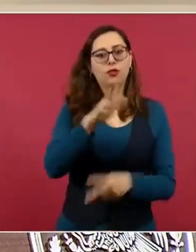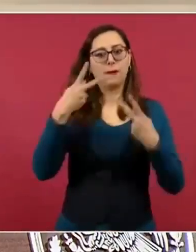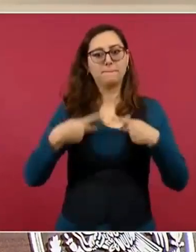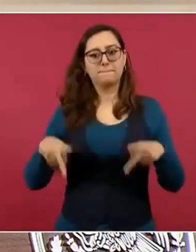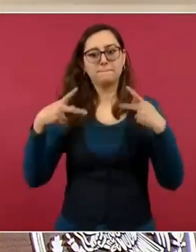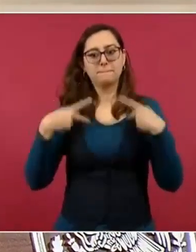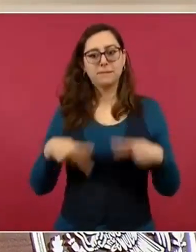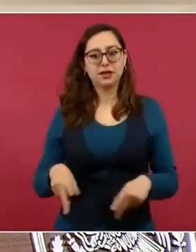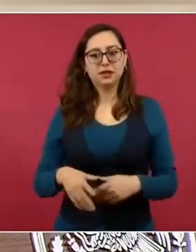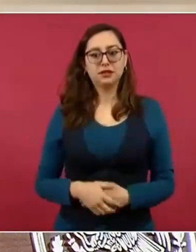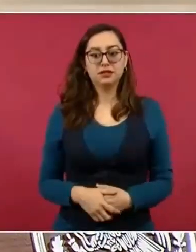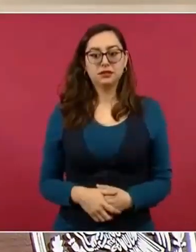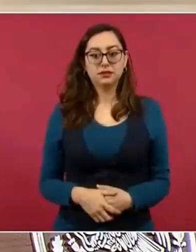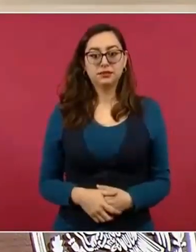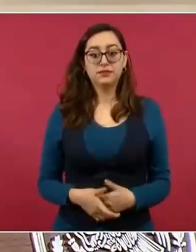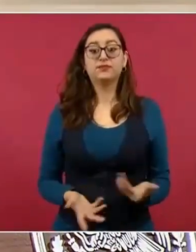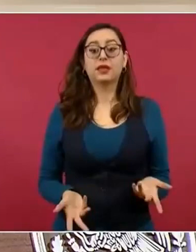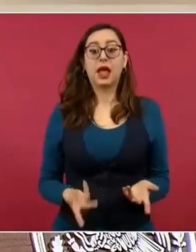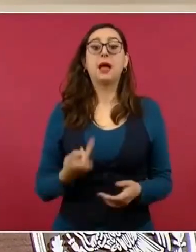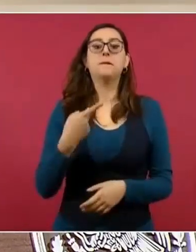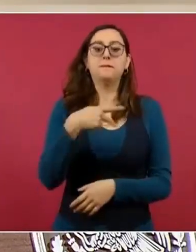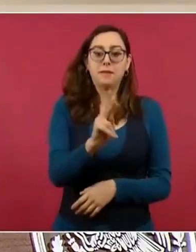y todavía van a la iglesia.